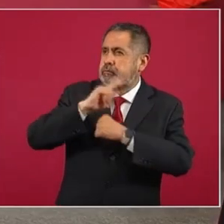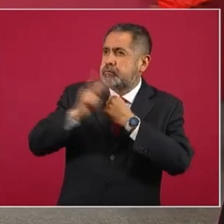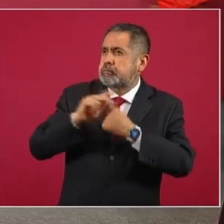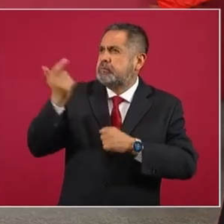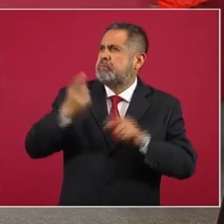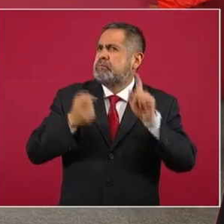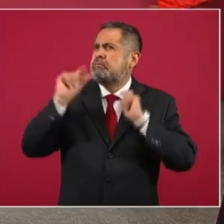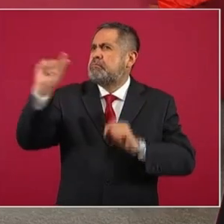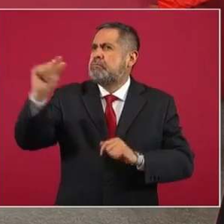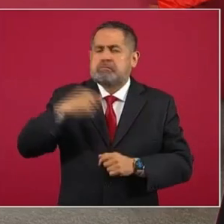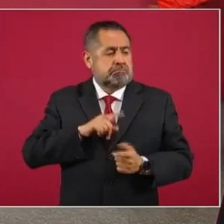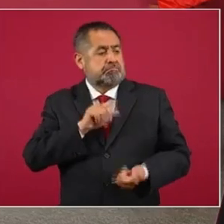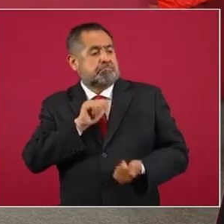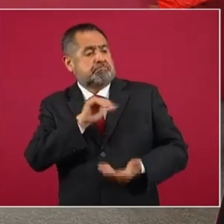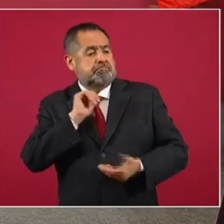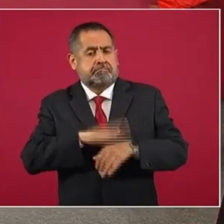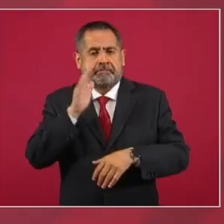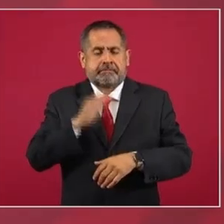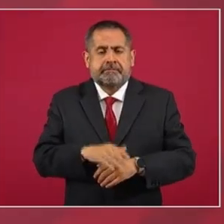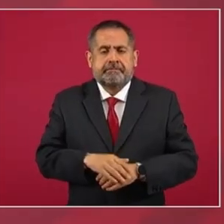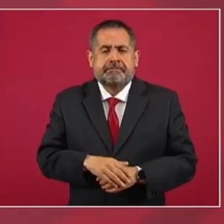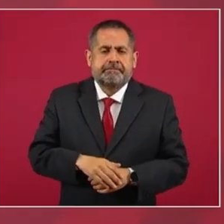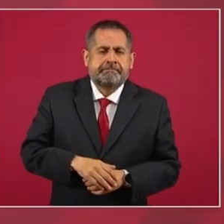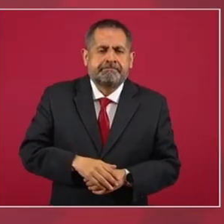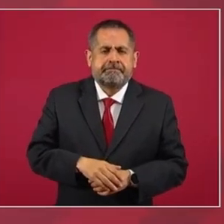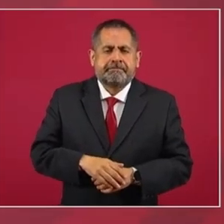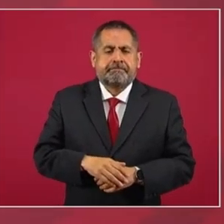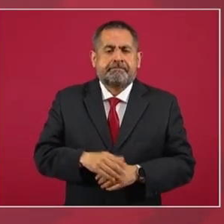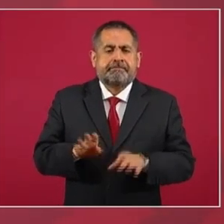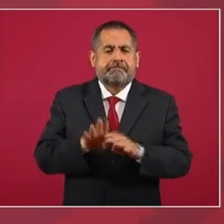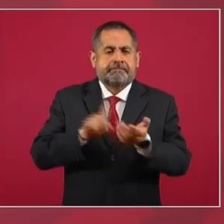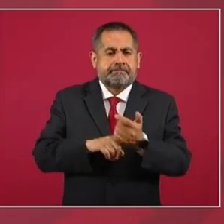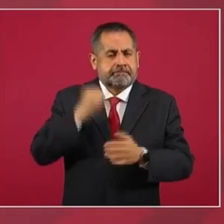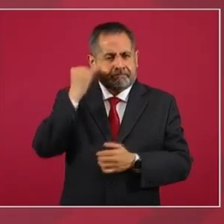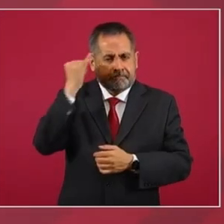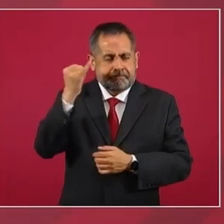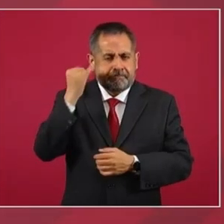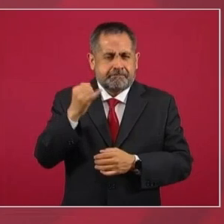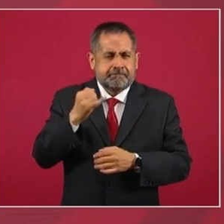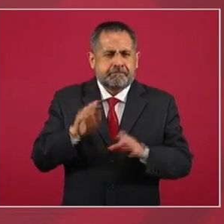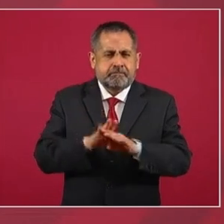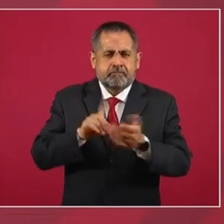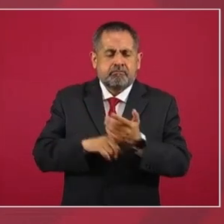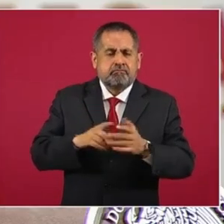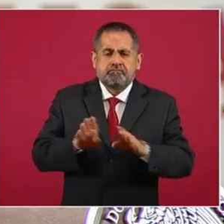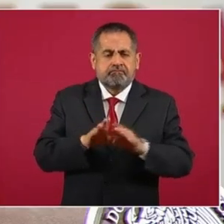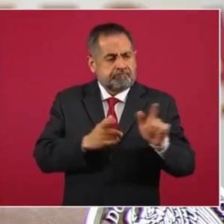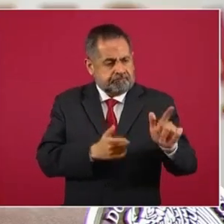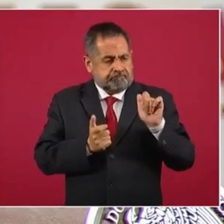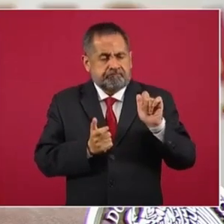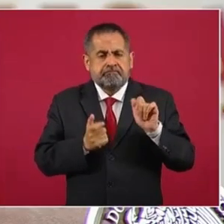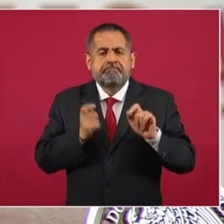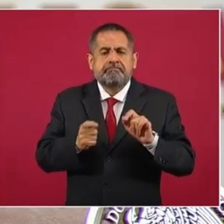Y la iniciativa, lo que está proponiendo, es que se cobre